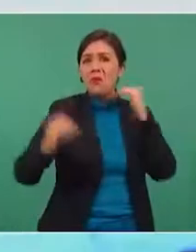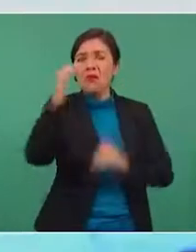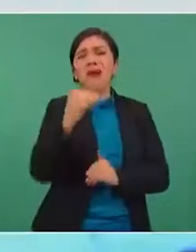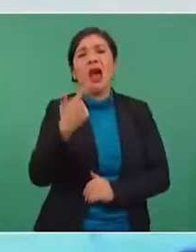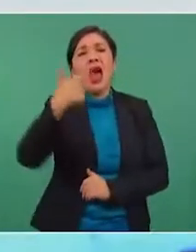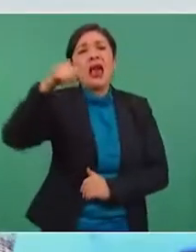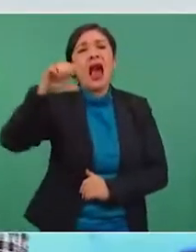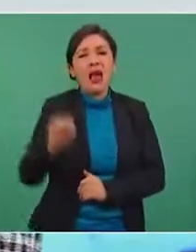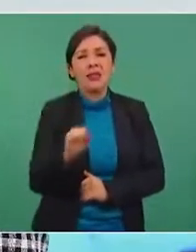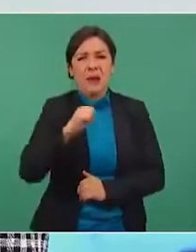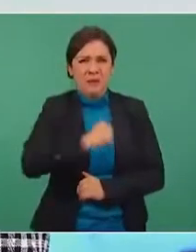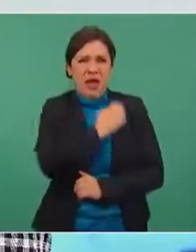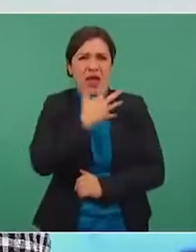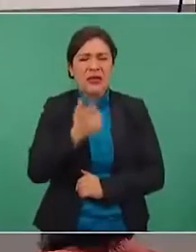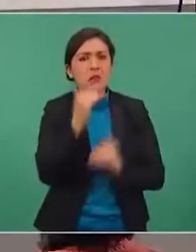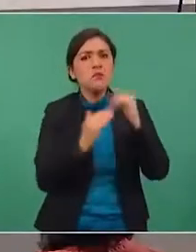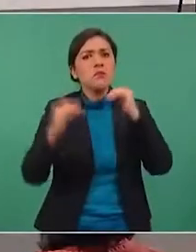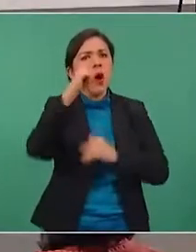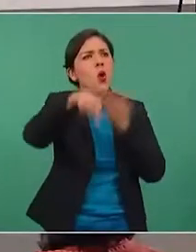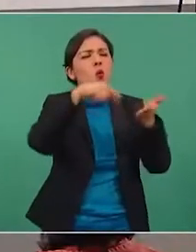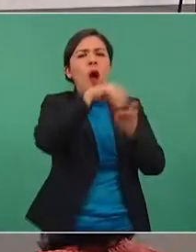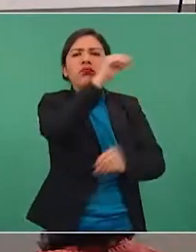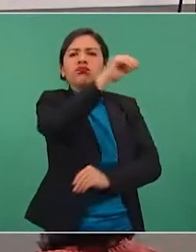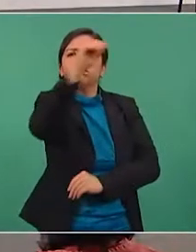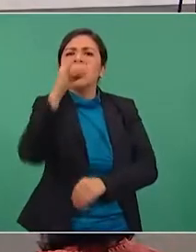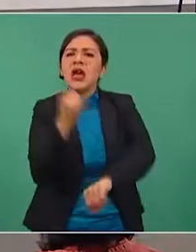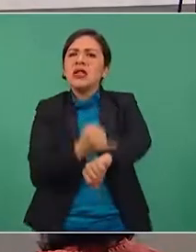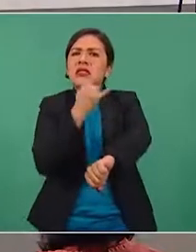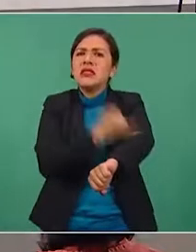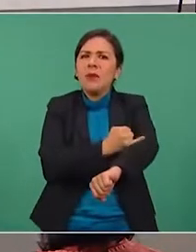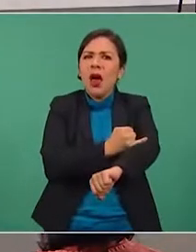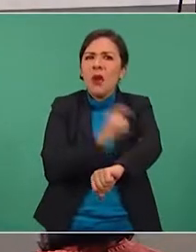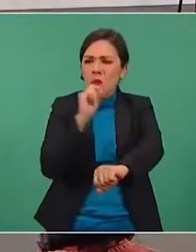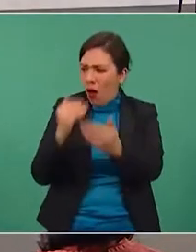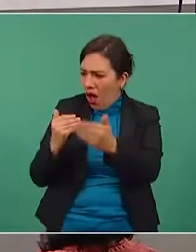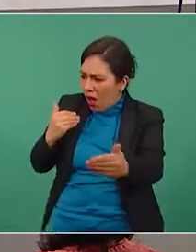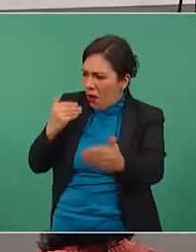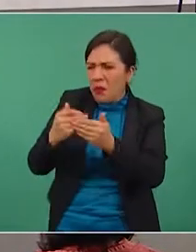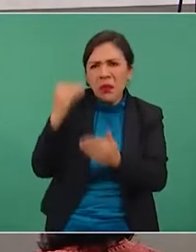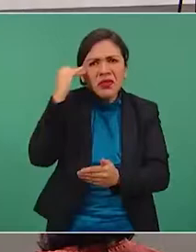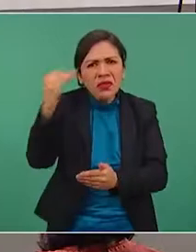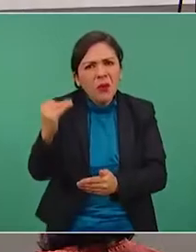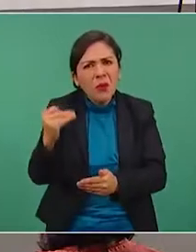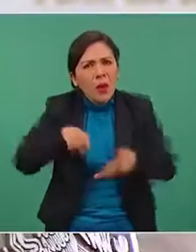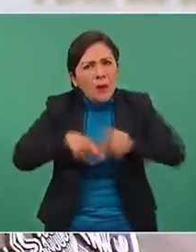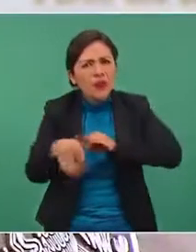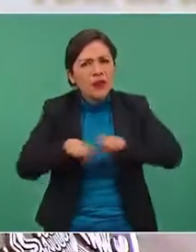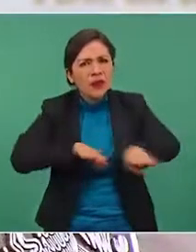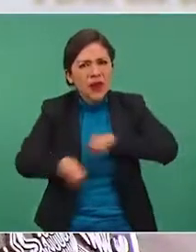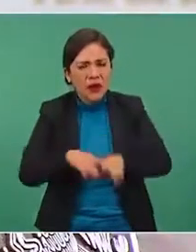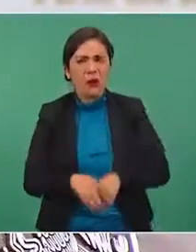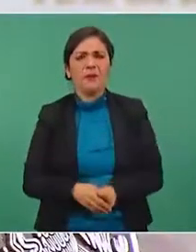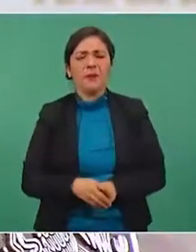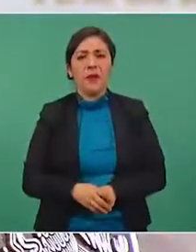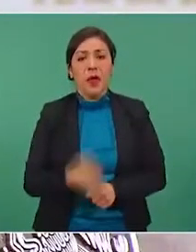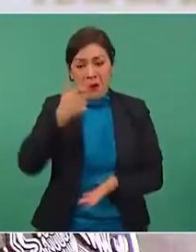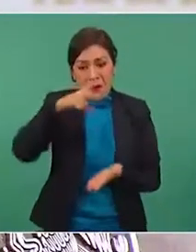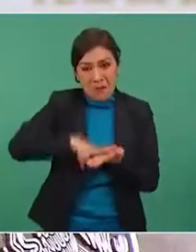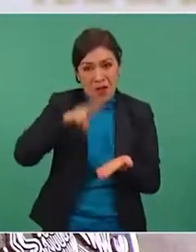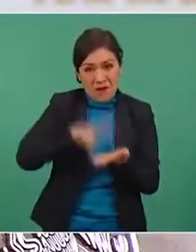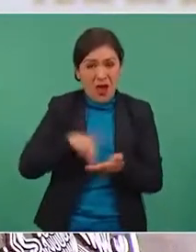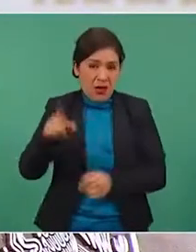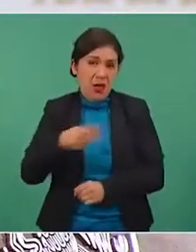bienestar en algunos lugares de Iztapalapa a menos de un mes de operación. Según el periódico, el precio del